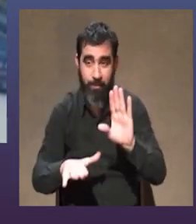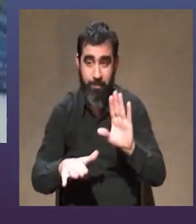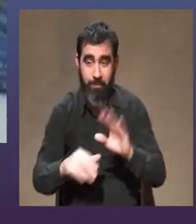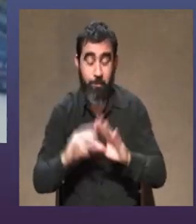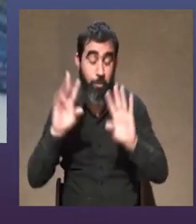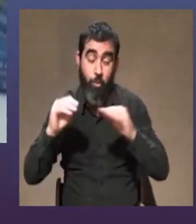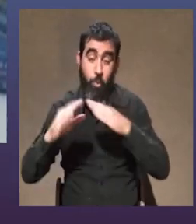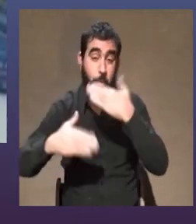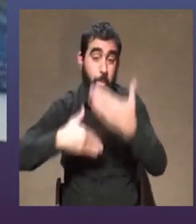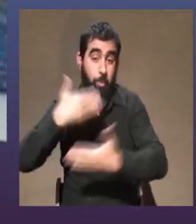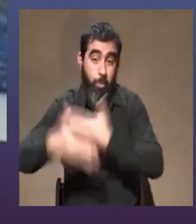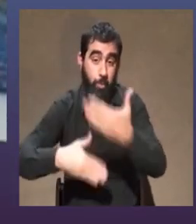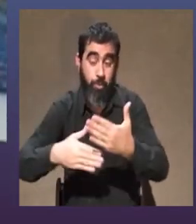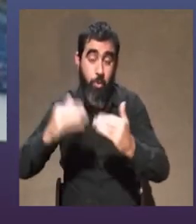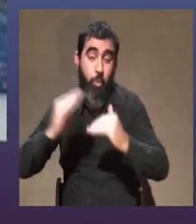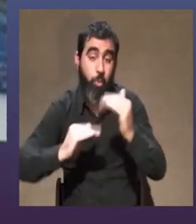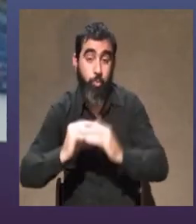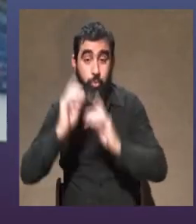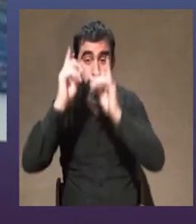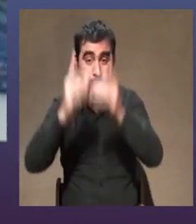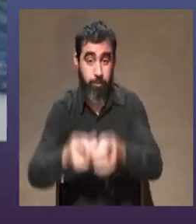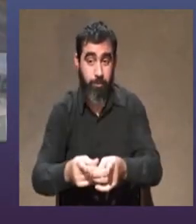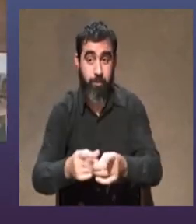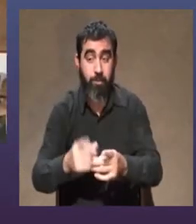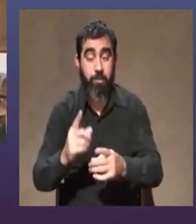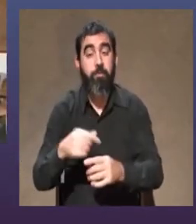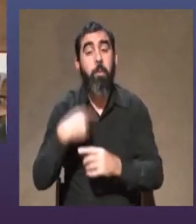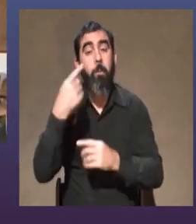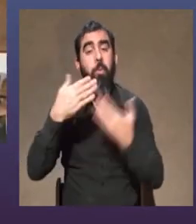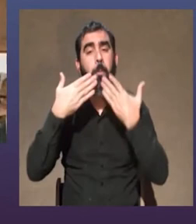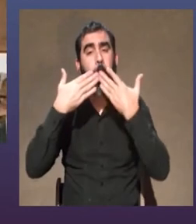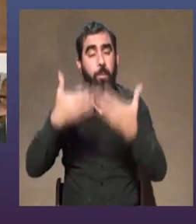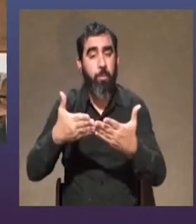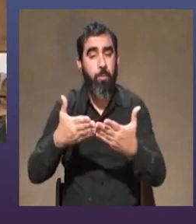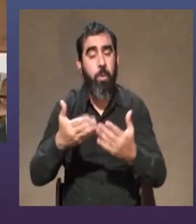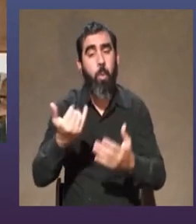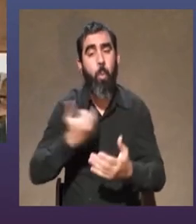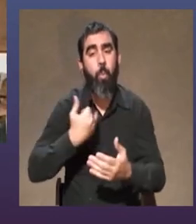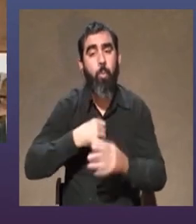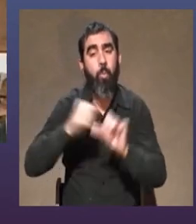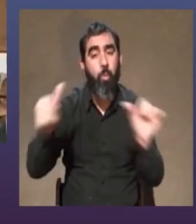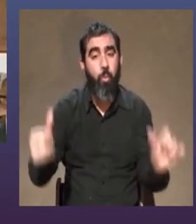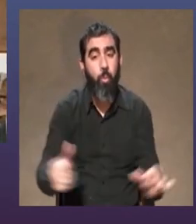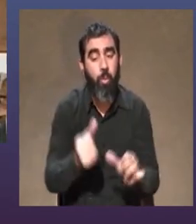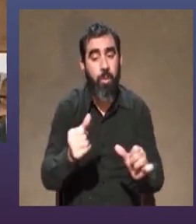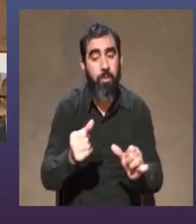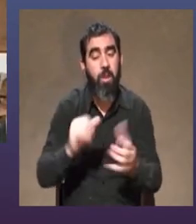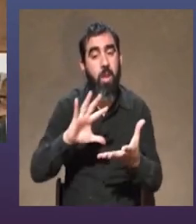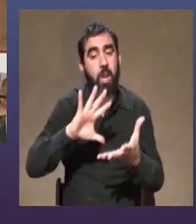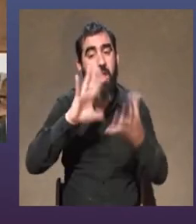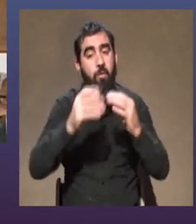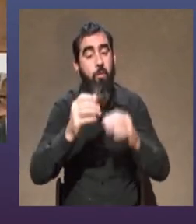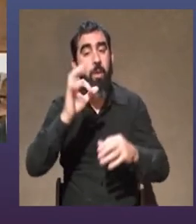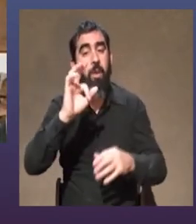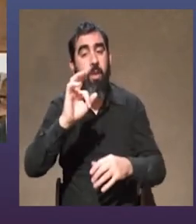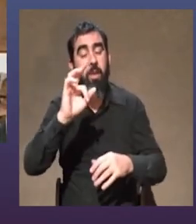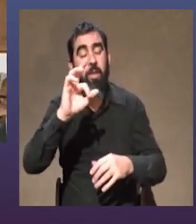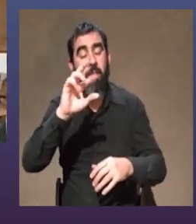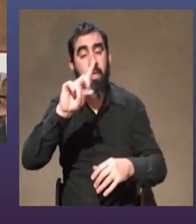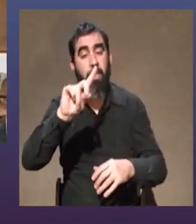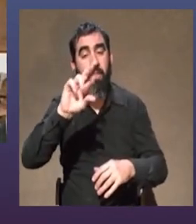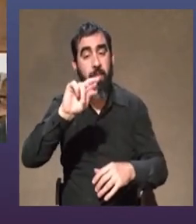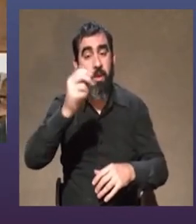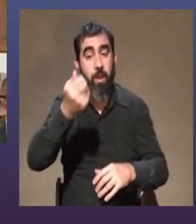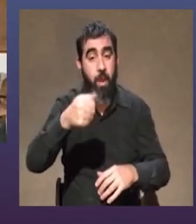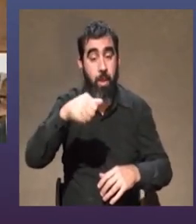procesos de desconstrucción también voy con la próxima pregunta ¿cómo se genera un estilo dramatúrgico? yo